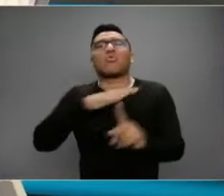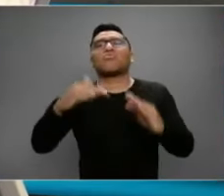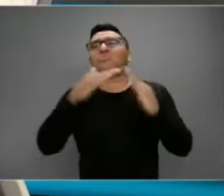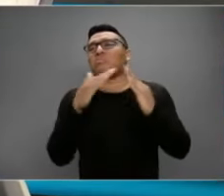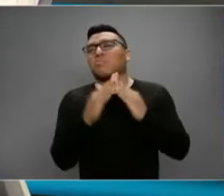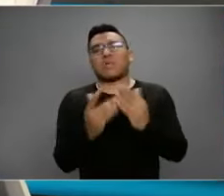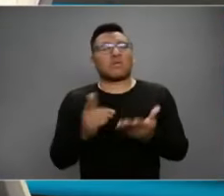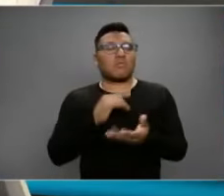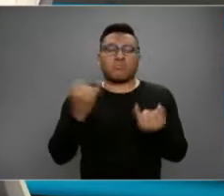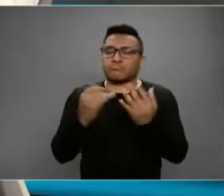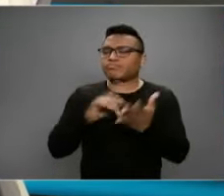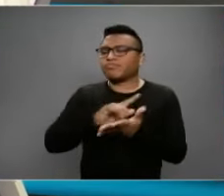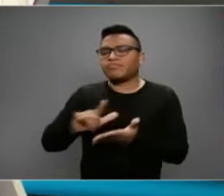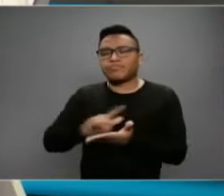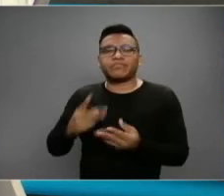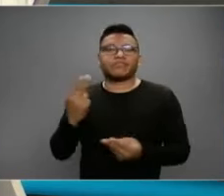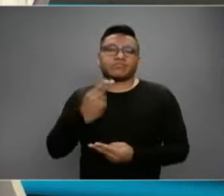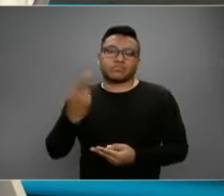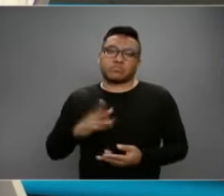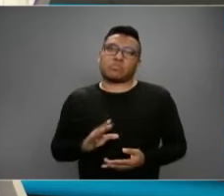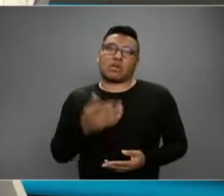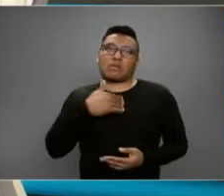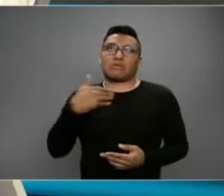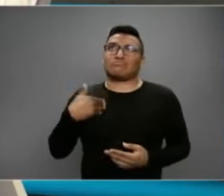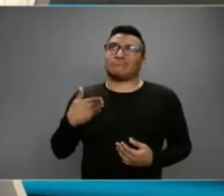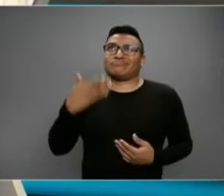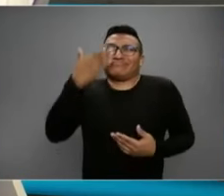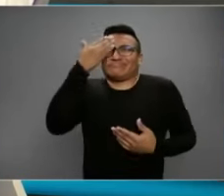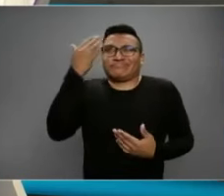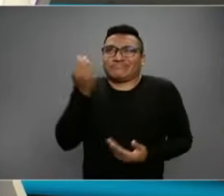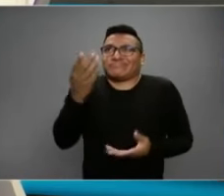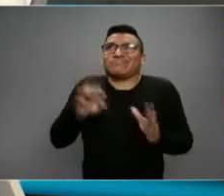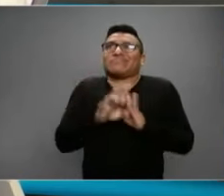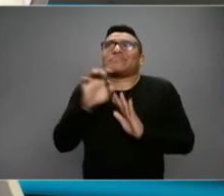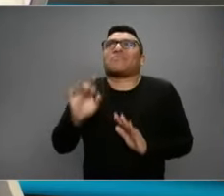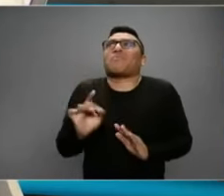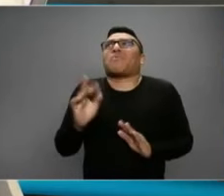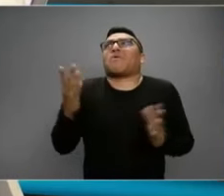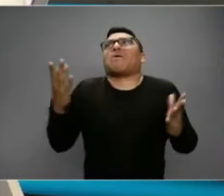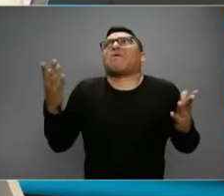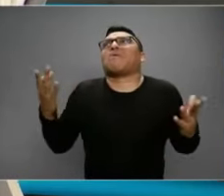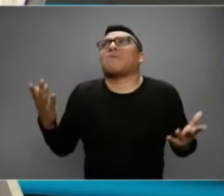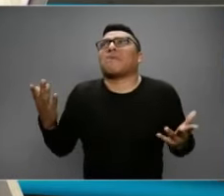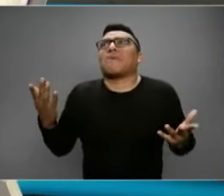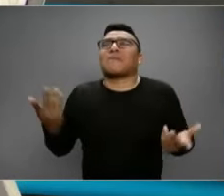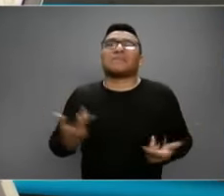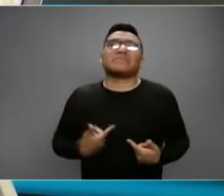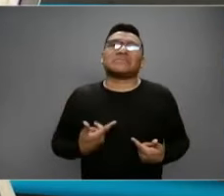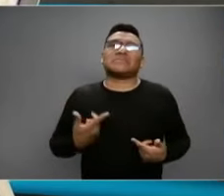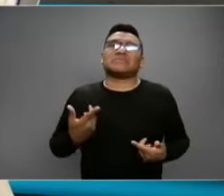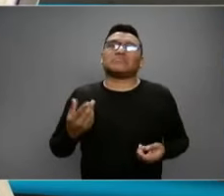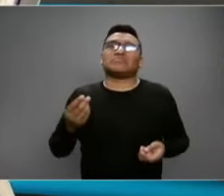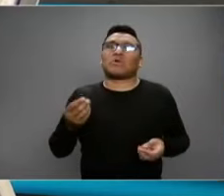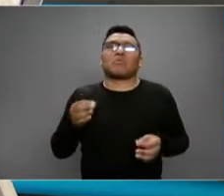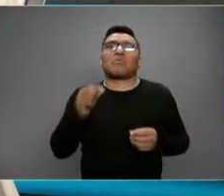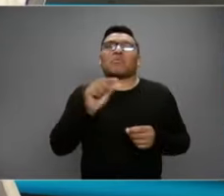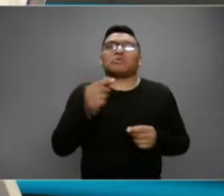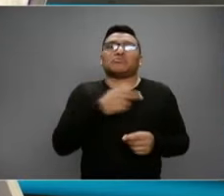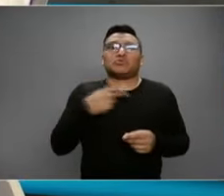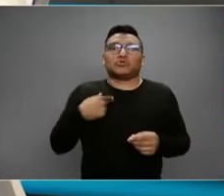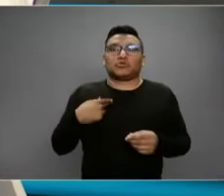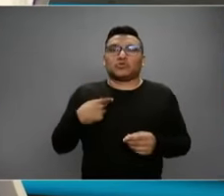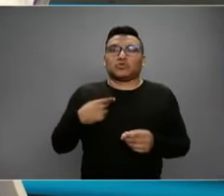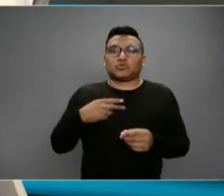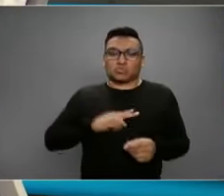así es. Así es, porque no sabemos nunca en qué momento estamos en el periodo de incubación. No lo